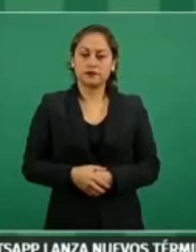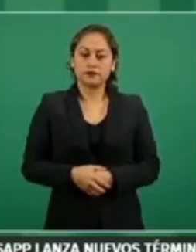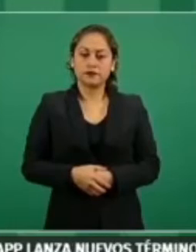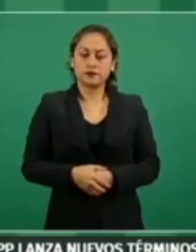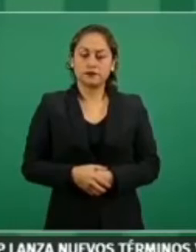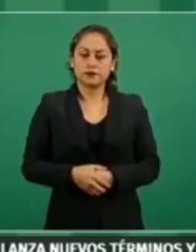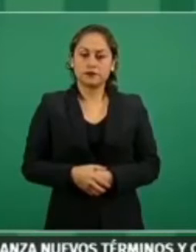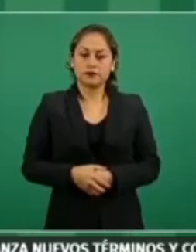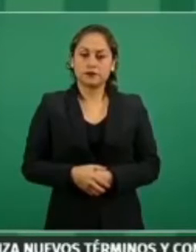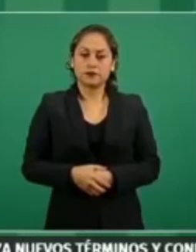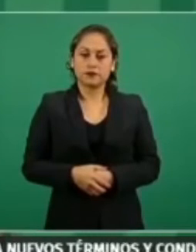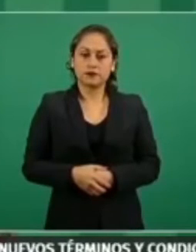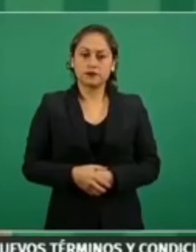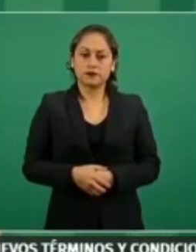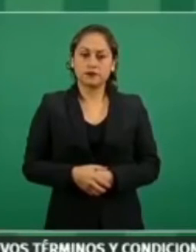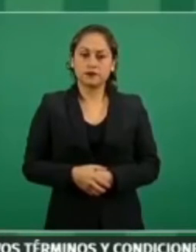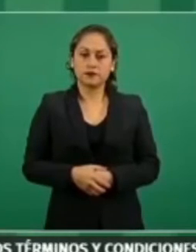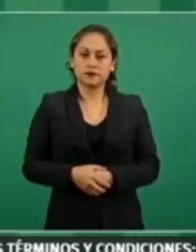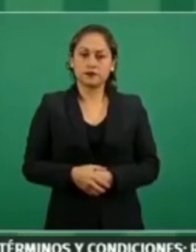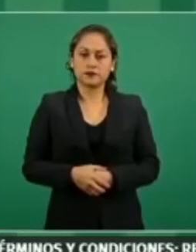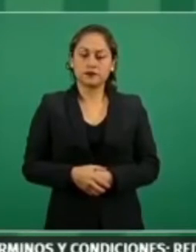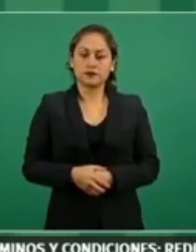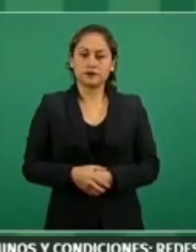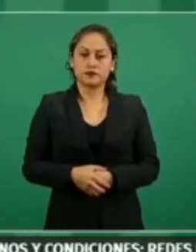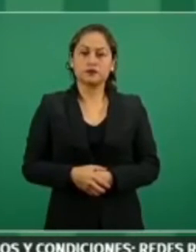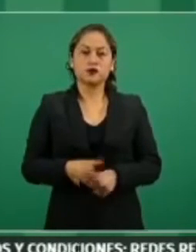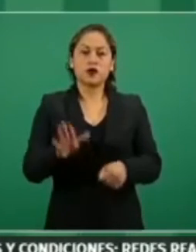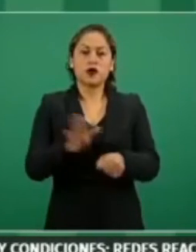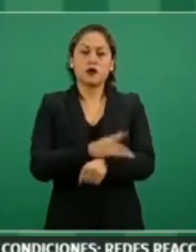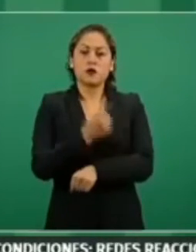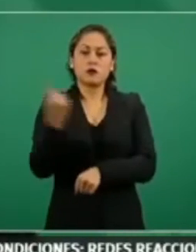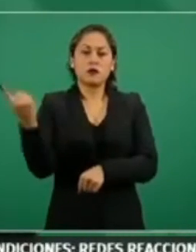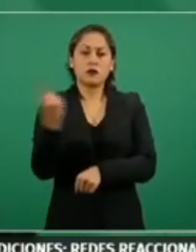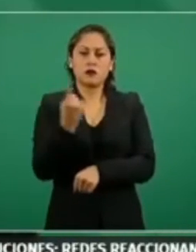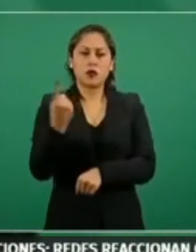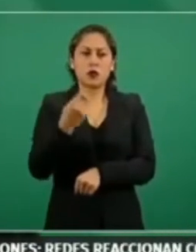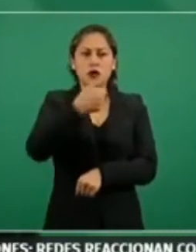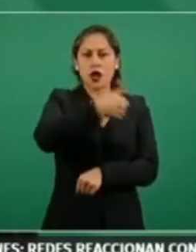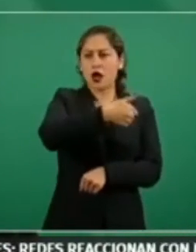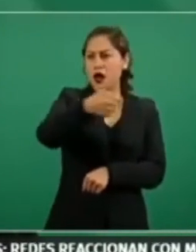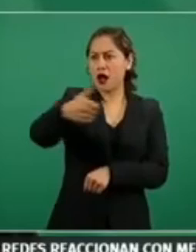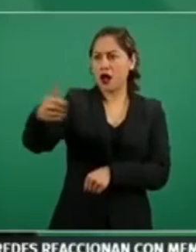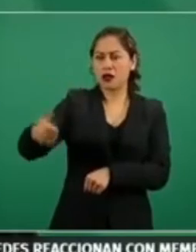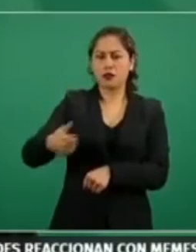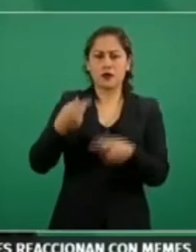autolimitarnos todos.